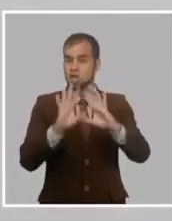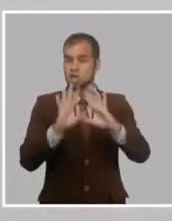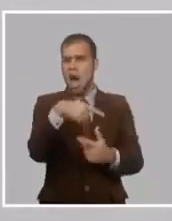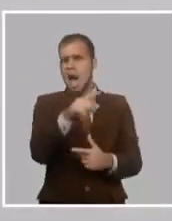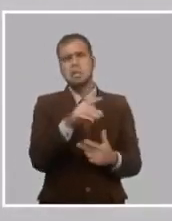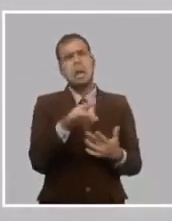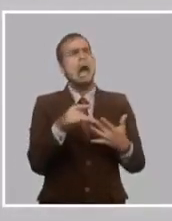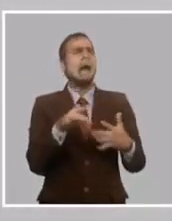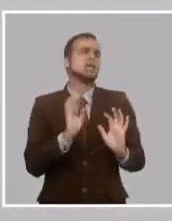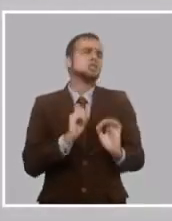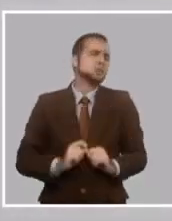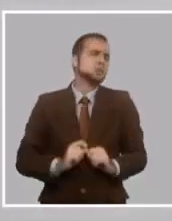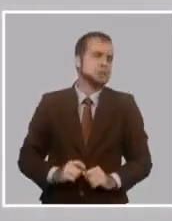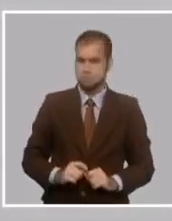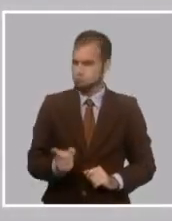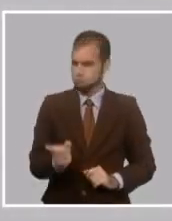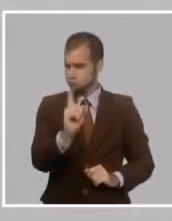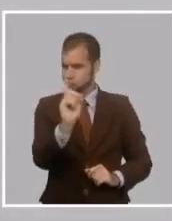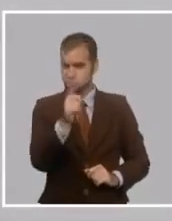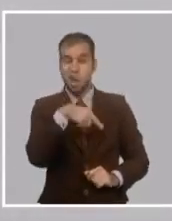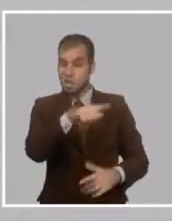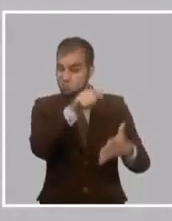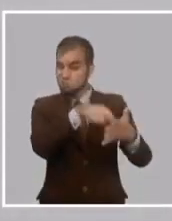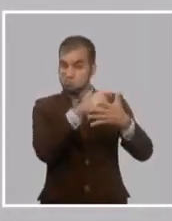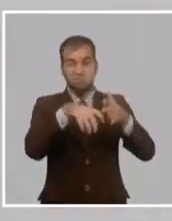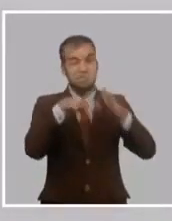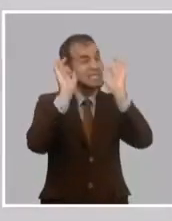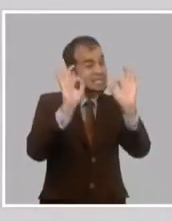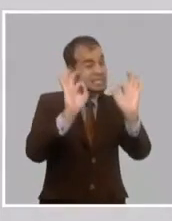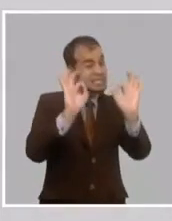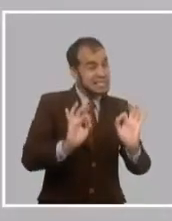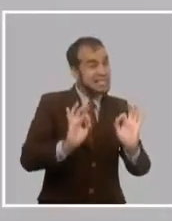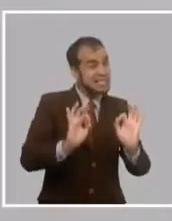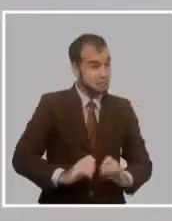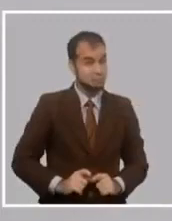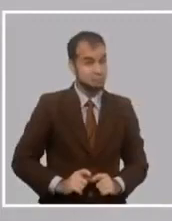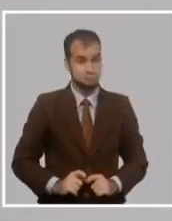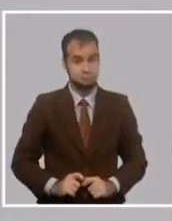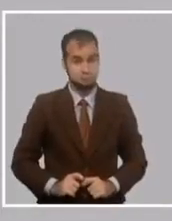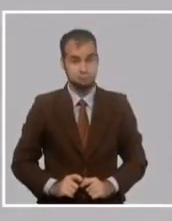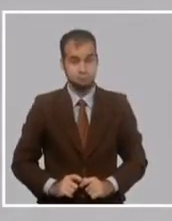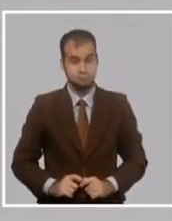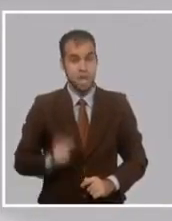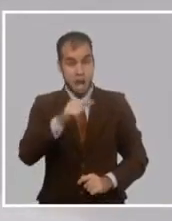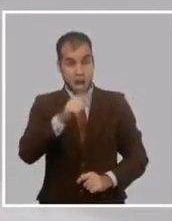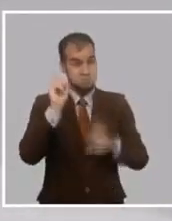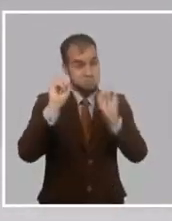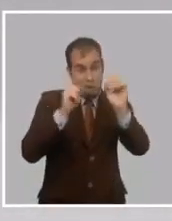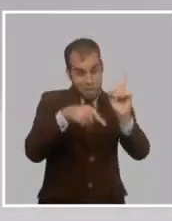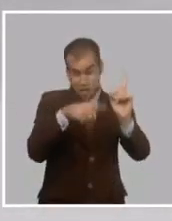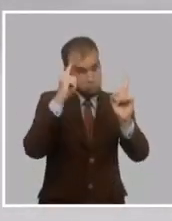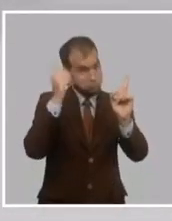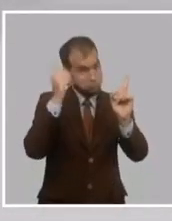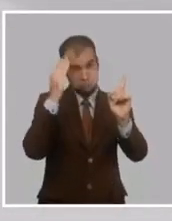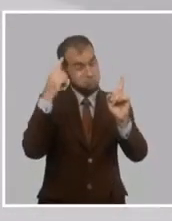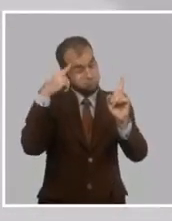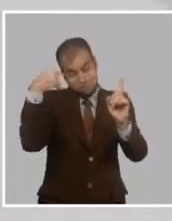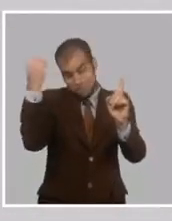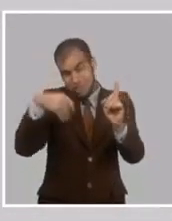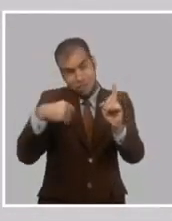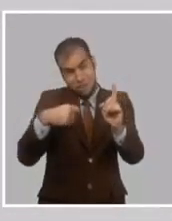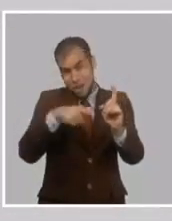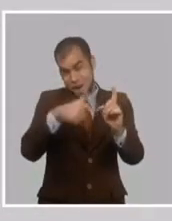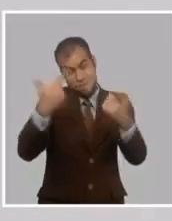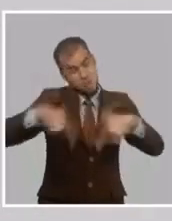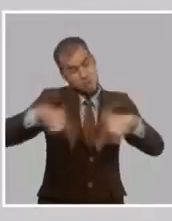casual, que él procuró, este era un hombre que tejía, era un férreo de la política, tejía. Lo que pasa es que él le dio por el bien, era un